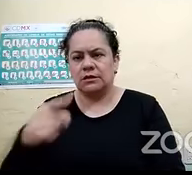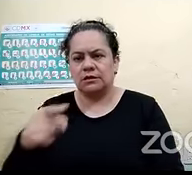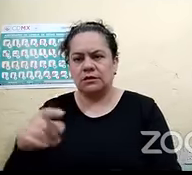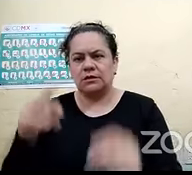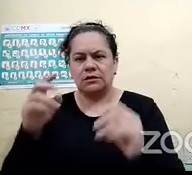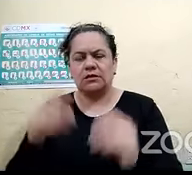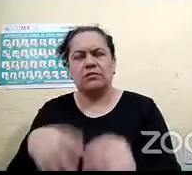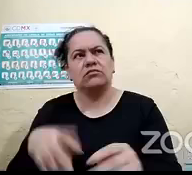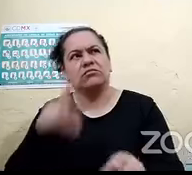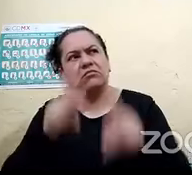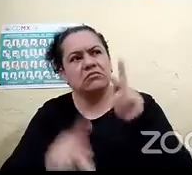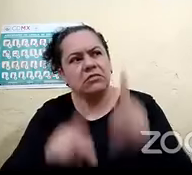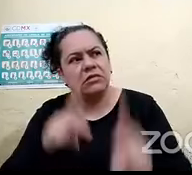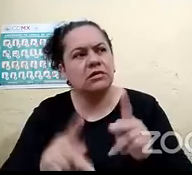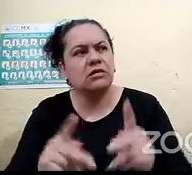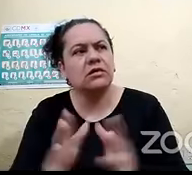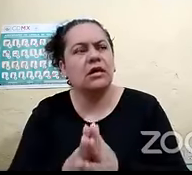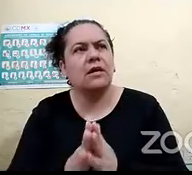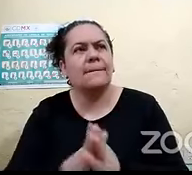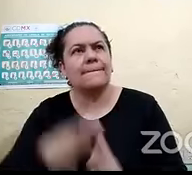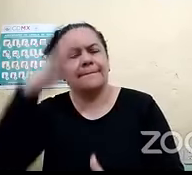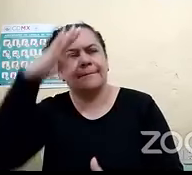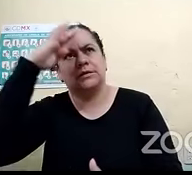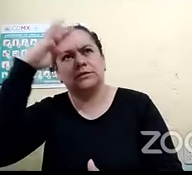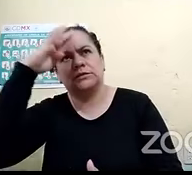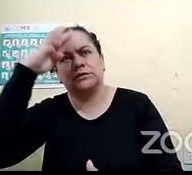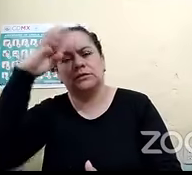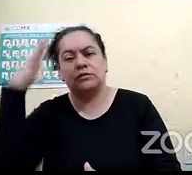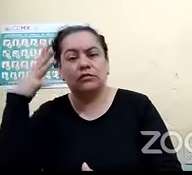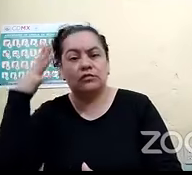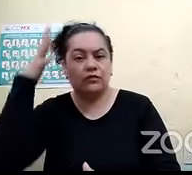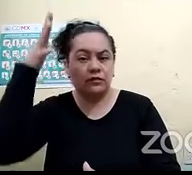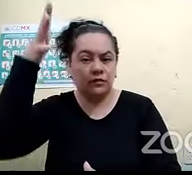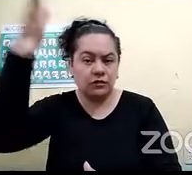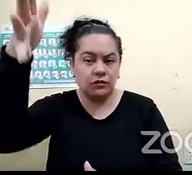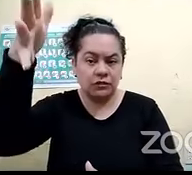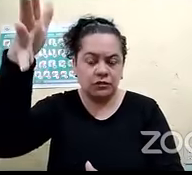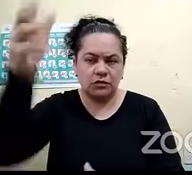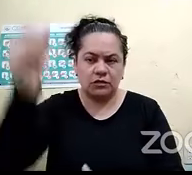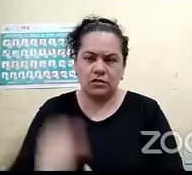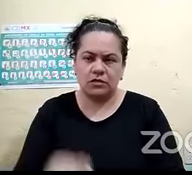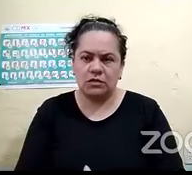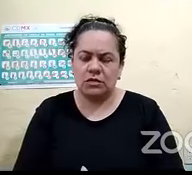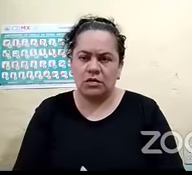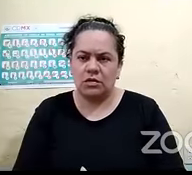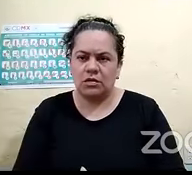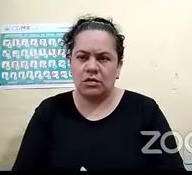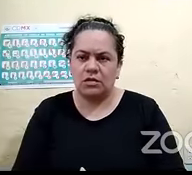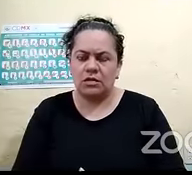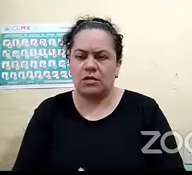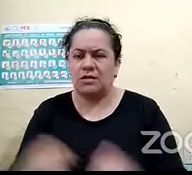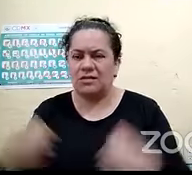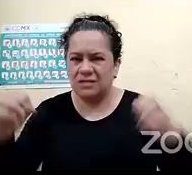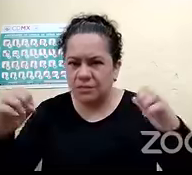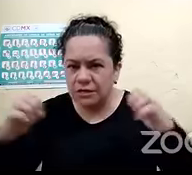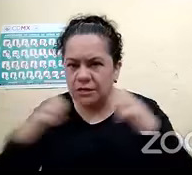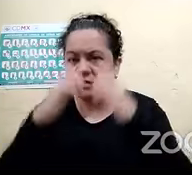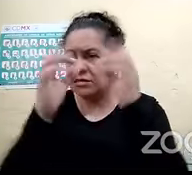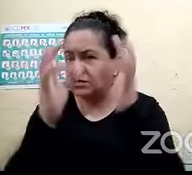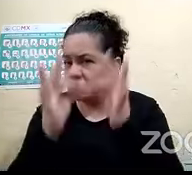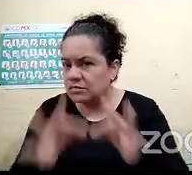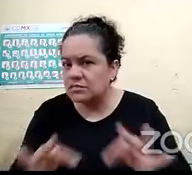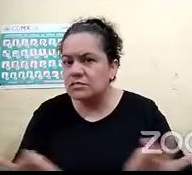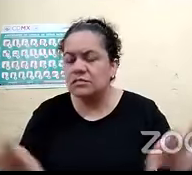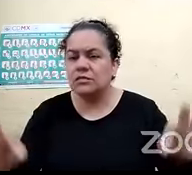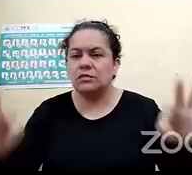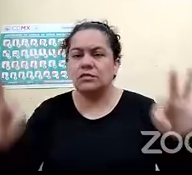charla espero que nos sirva de reflexión quienes tomamos en serio el tema de gestión de riesgos sabemos que los simulacros son una